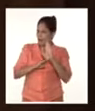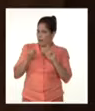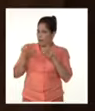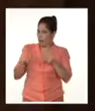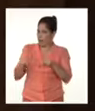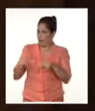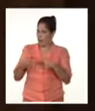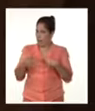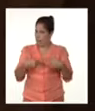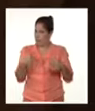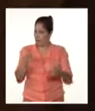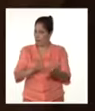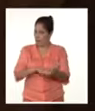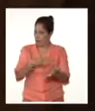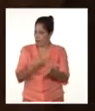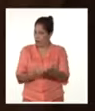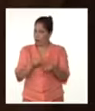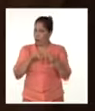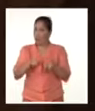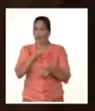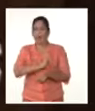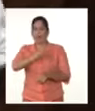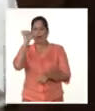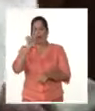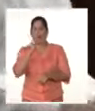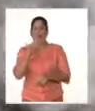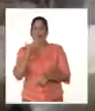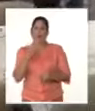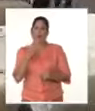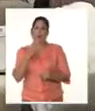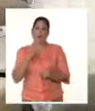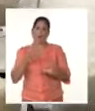pleno se ha propuesto y vamos a lograr la victoria. Muchas gracias.